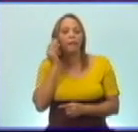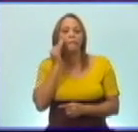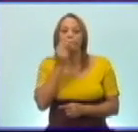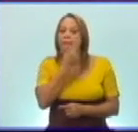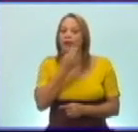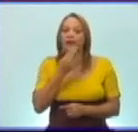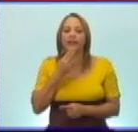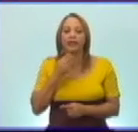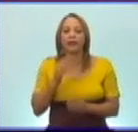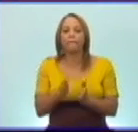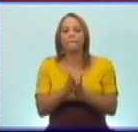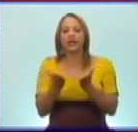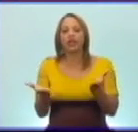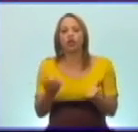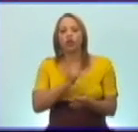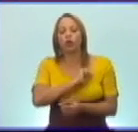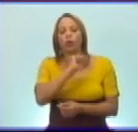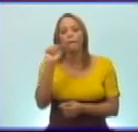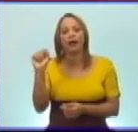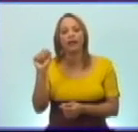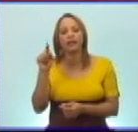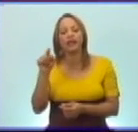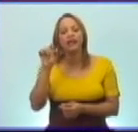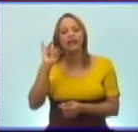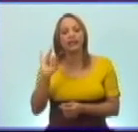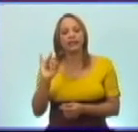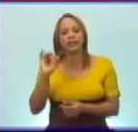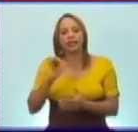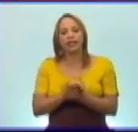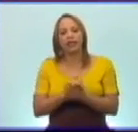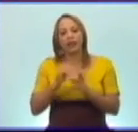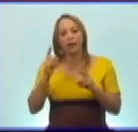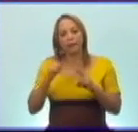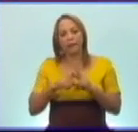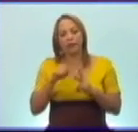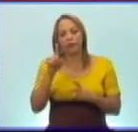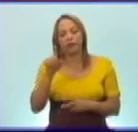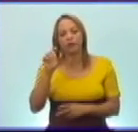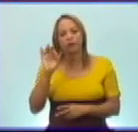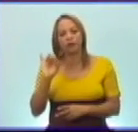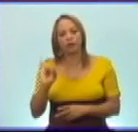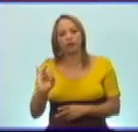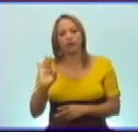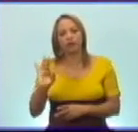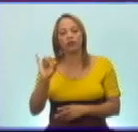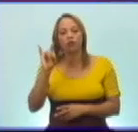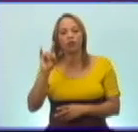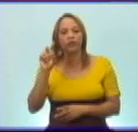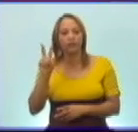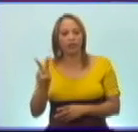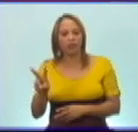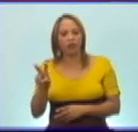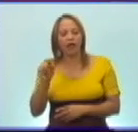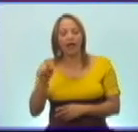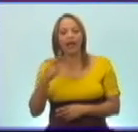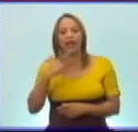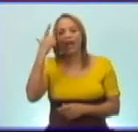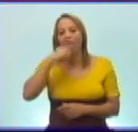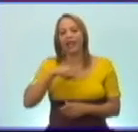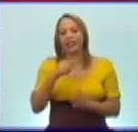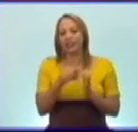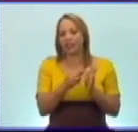periódico Patria, el 7 de mayo de 1892, en su artículo,